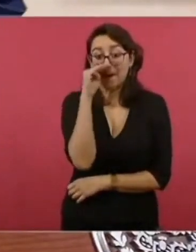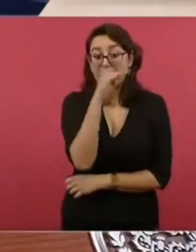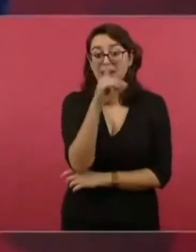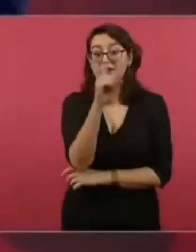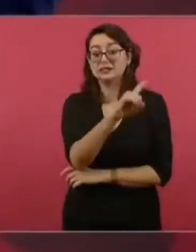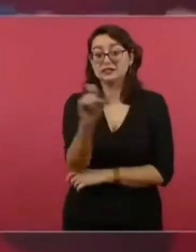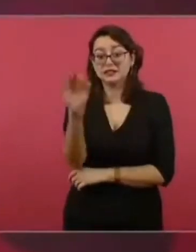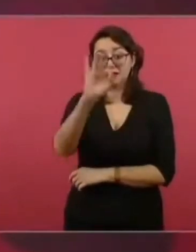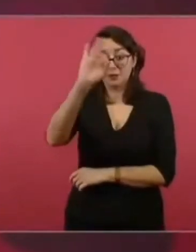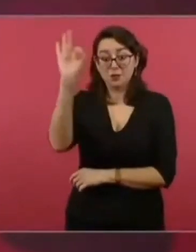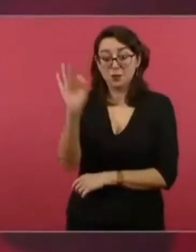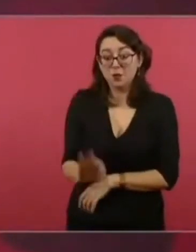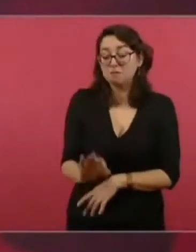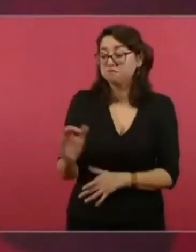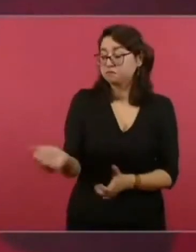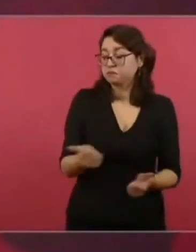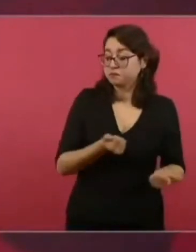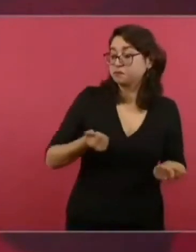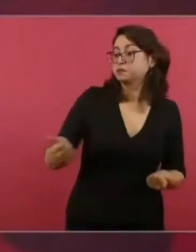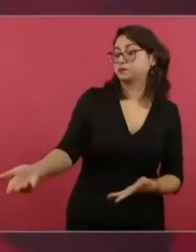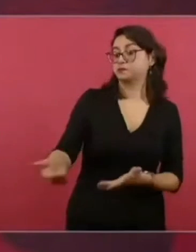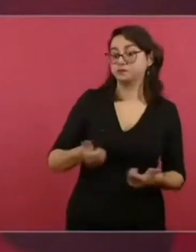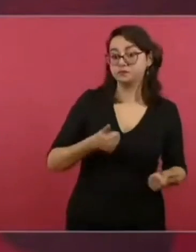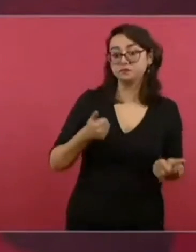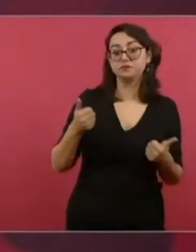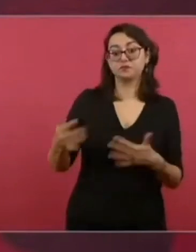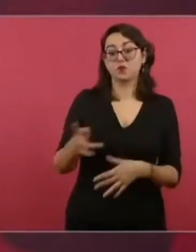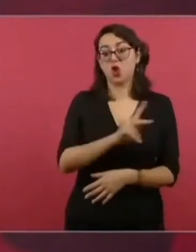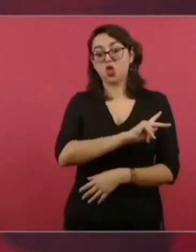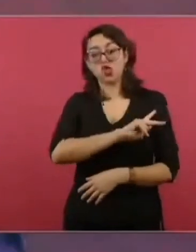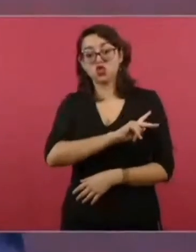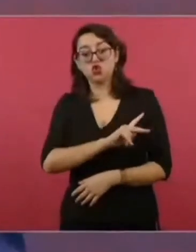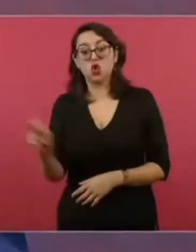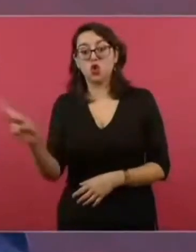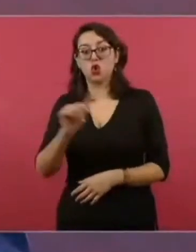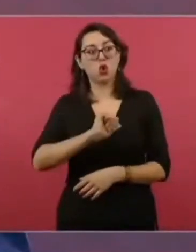En donde más se ayudan los campesinos.